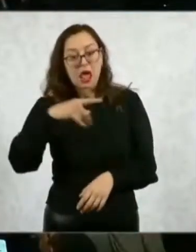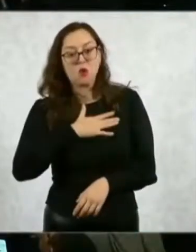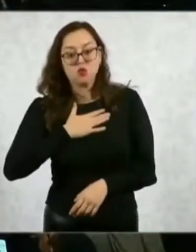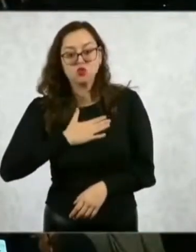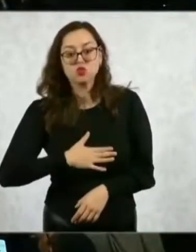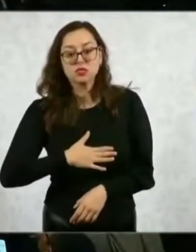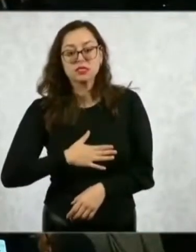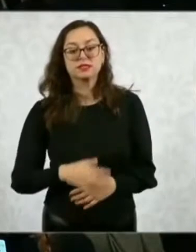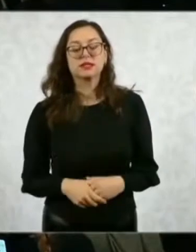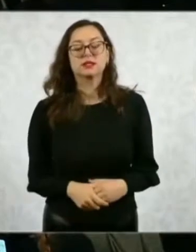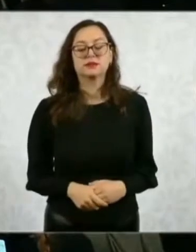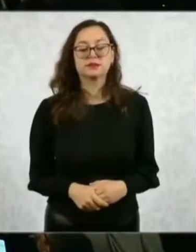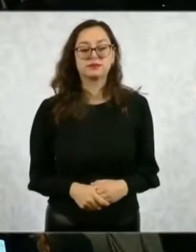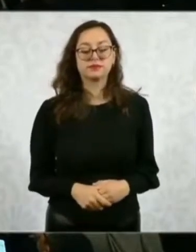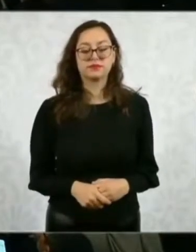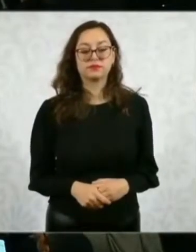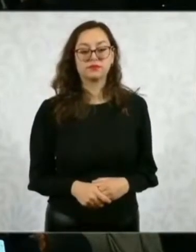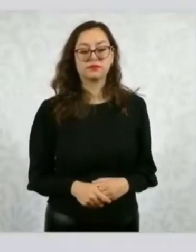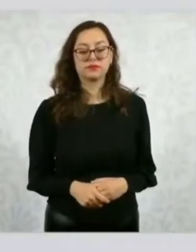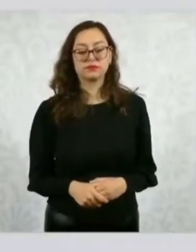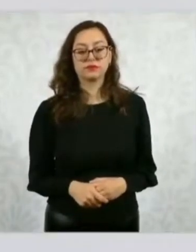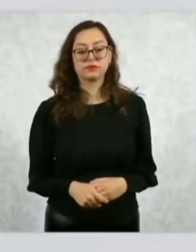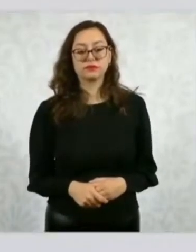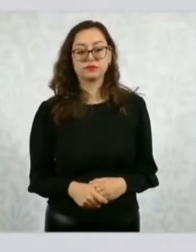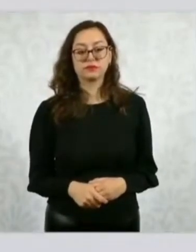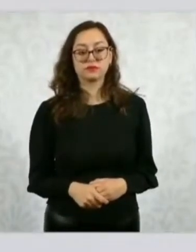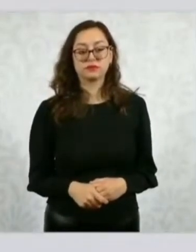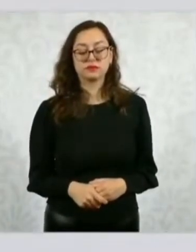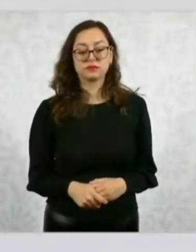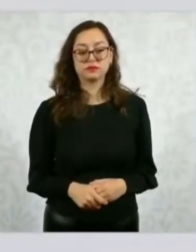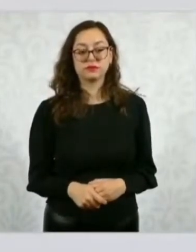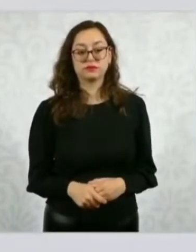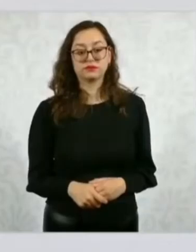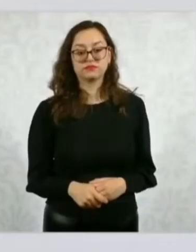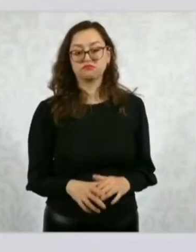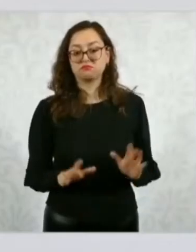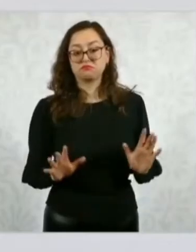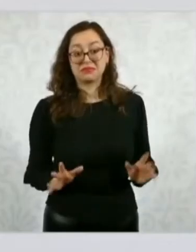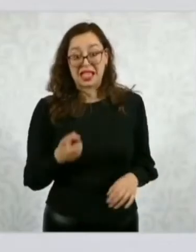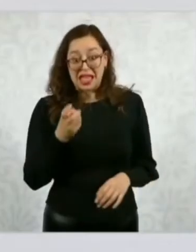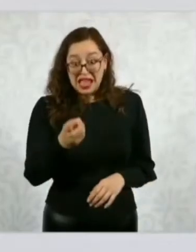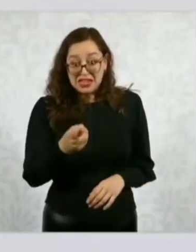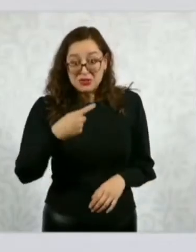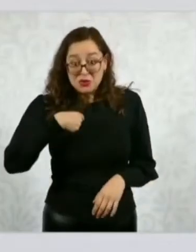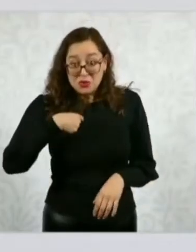presidenta? Nosotros no vamos a entrar en eso.